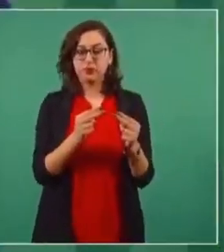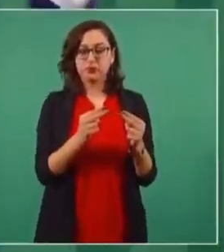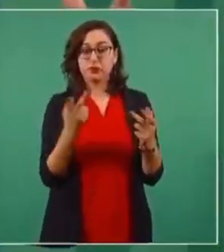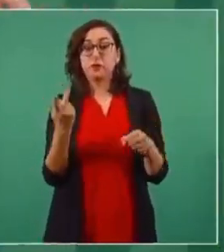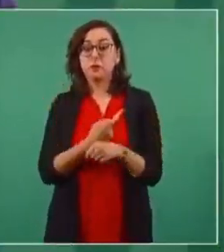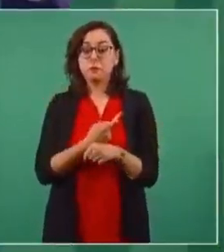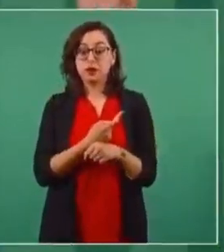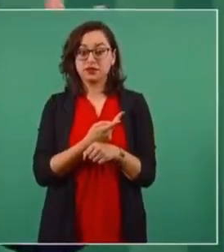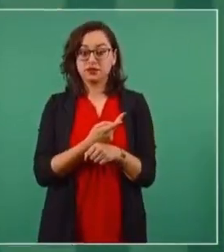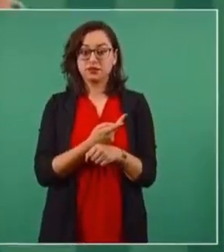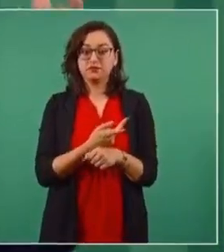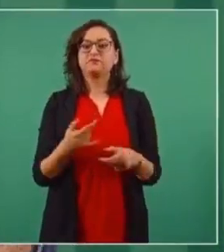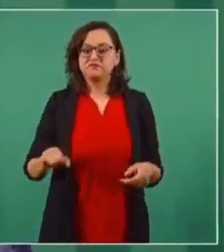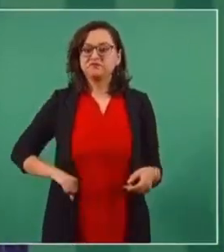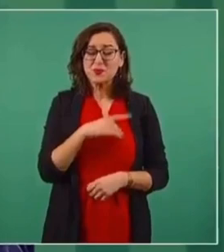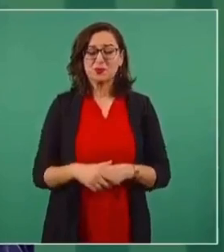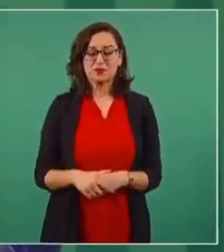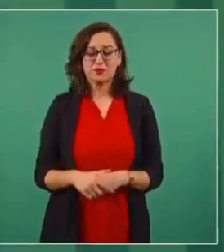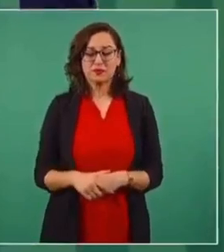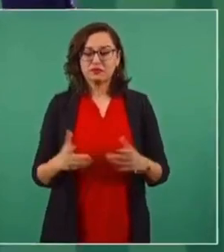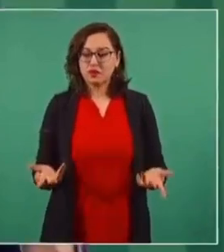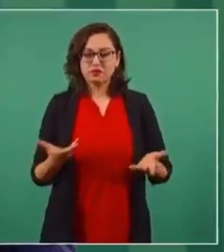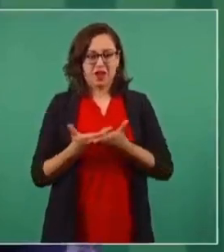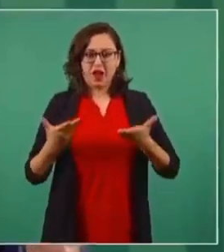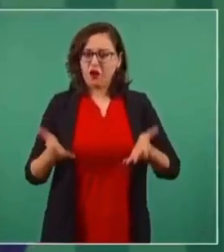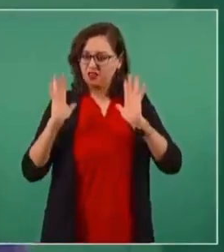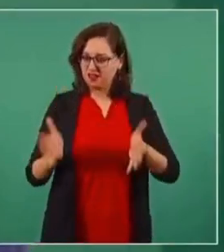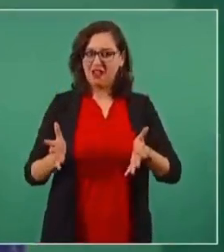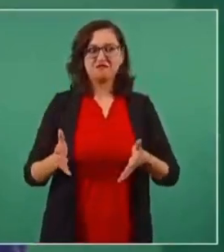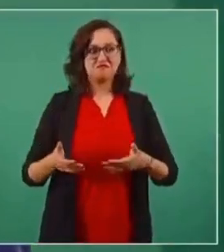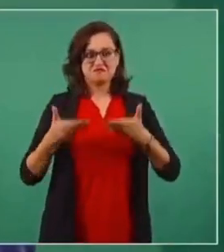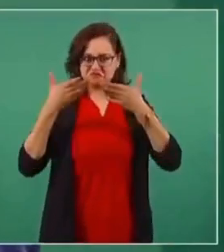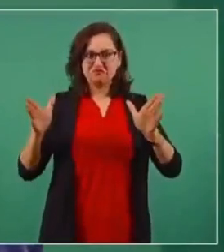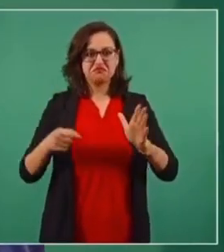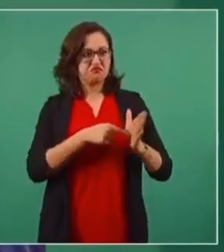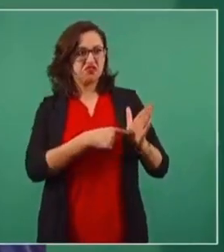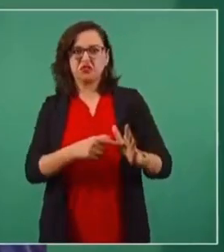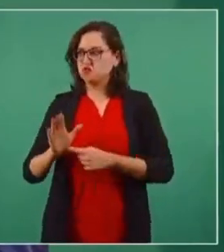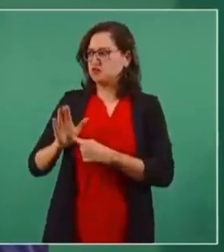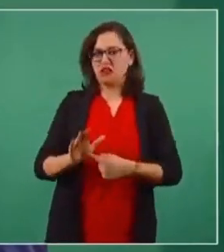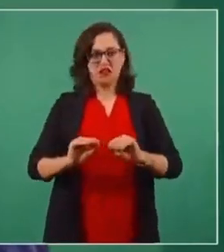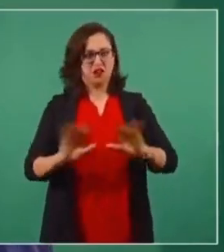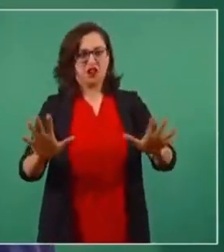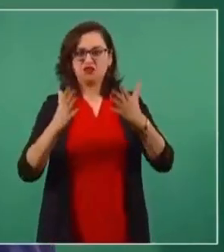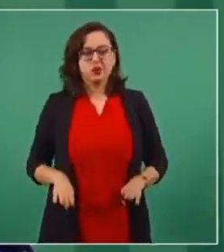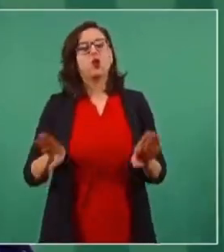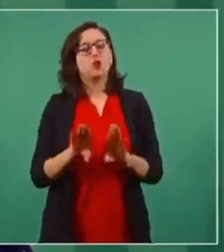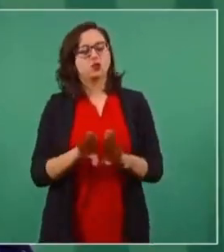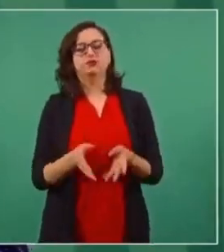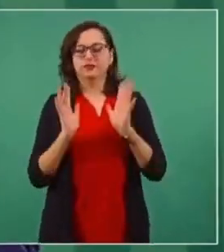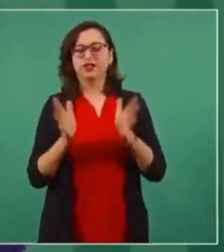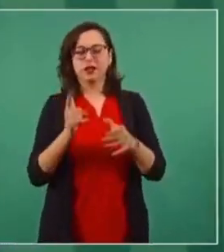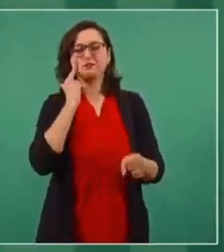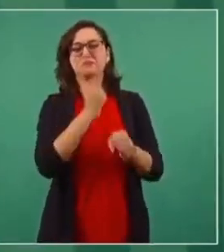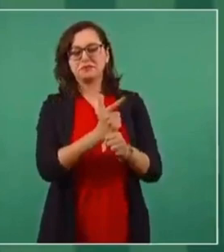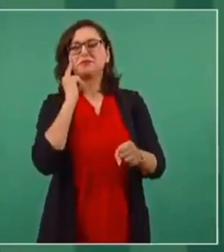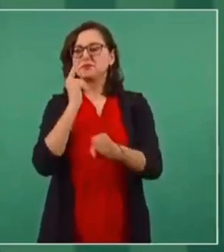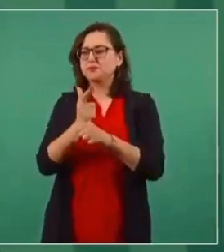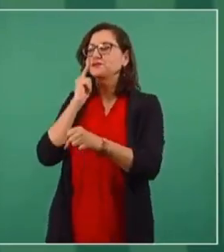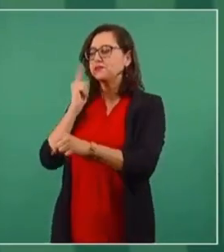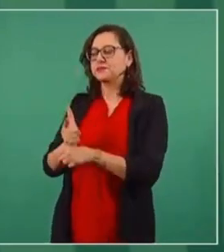pues hace muy interesante las cosas. Y ahora es la definición. ¿Dónde estás parado? ¿Te importa